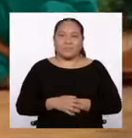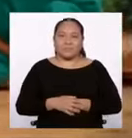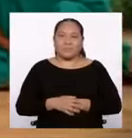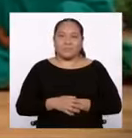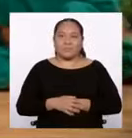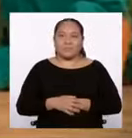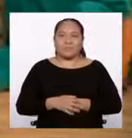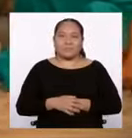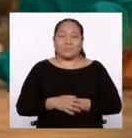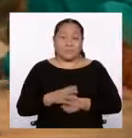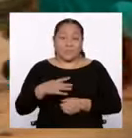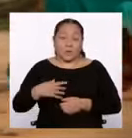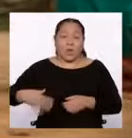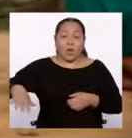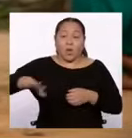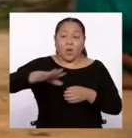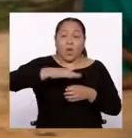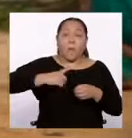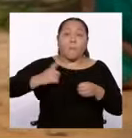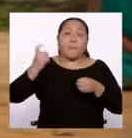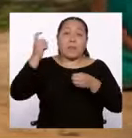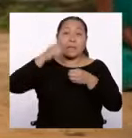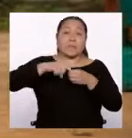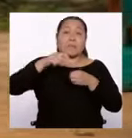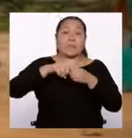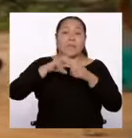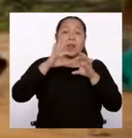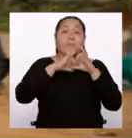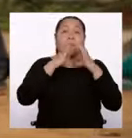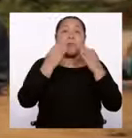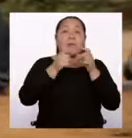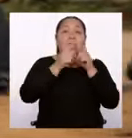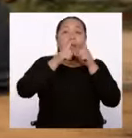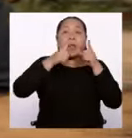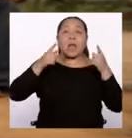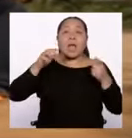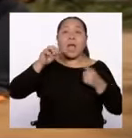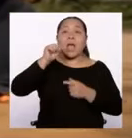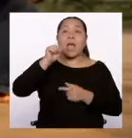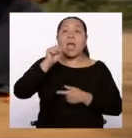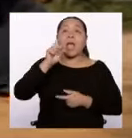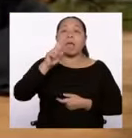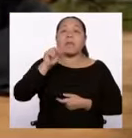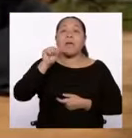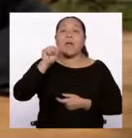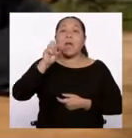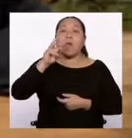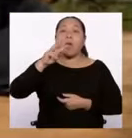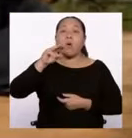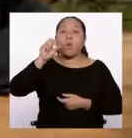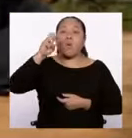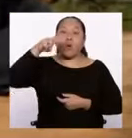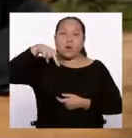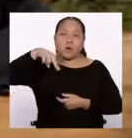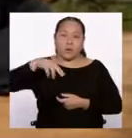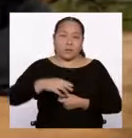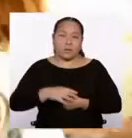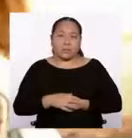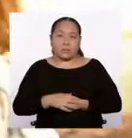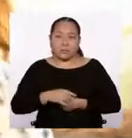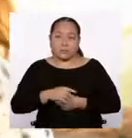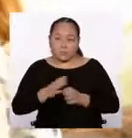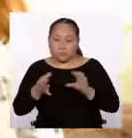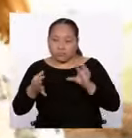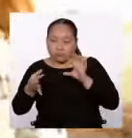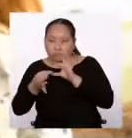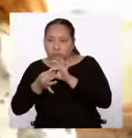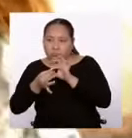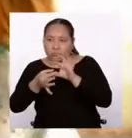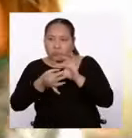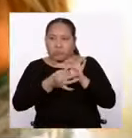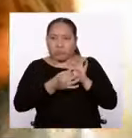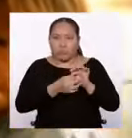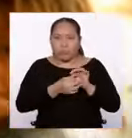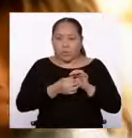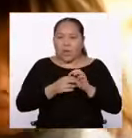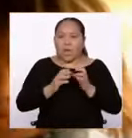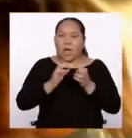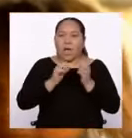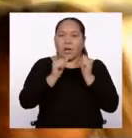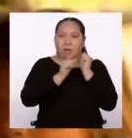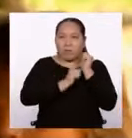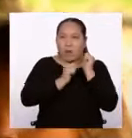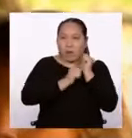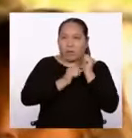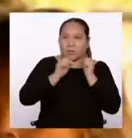Pertenecemos a la familia lingüística Arawak. Estamos junto a los hermanos Acheninka,